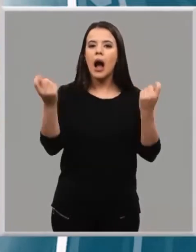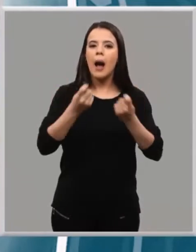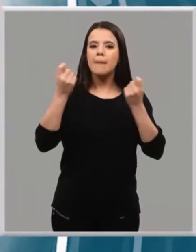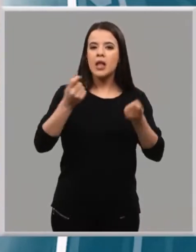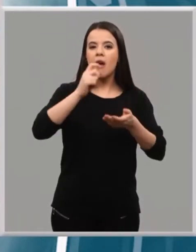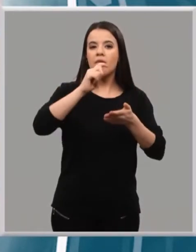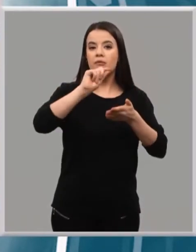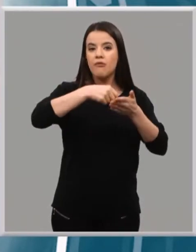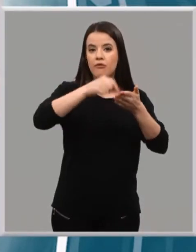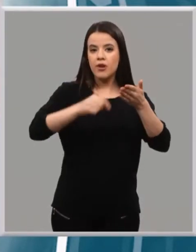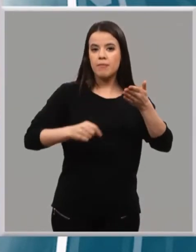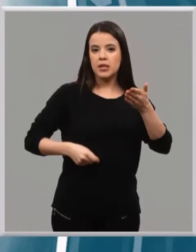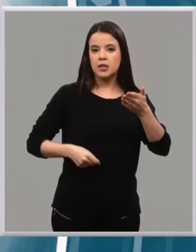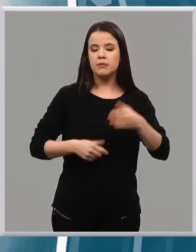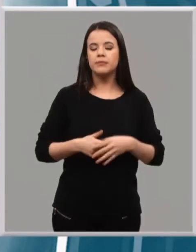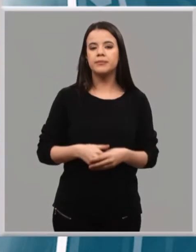firmas.